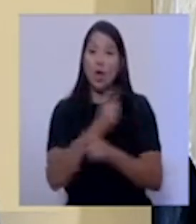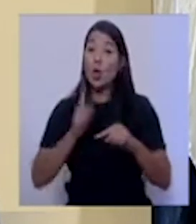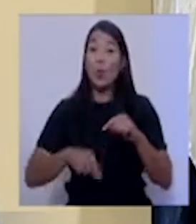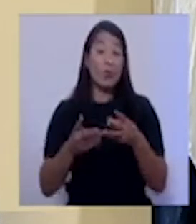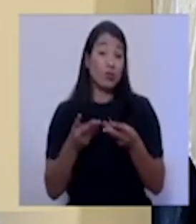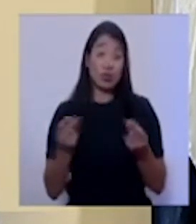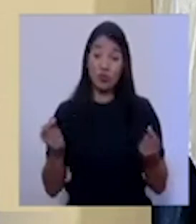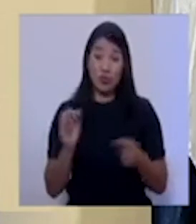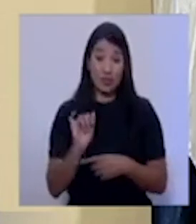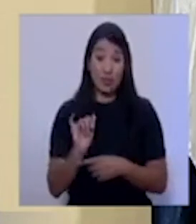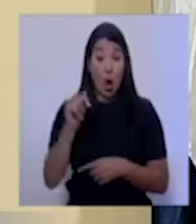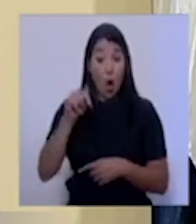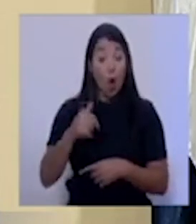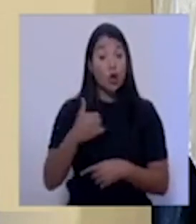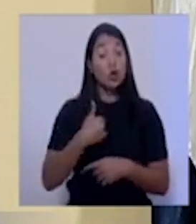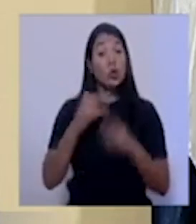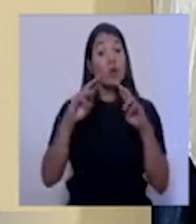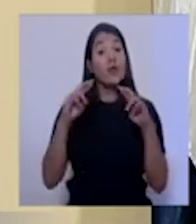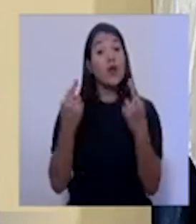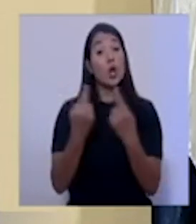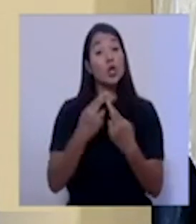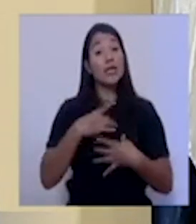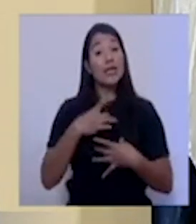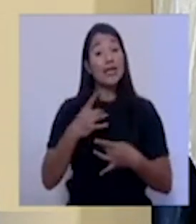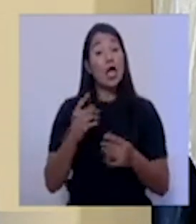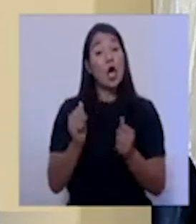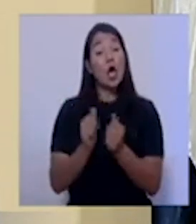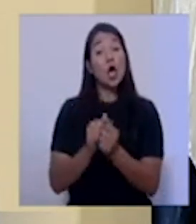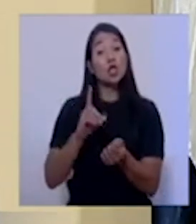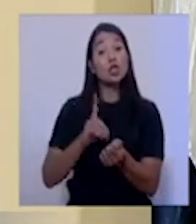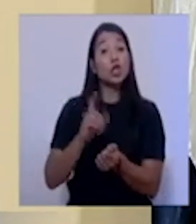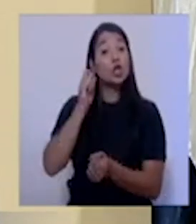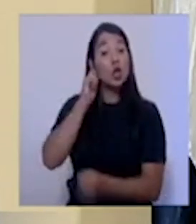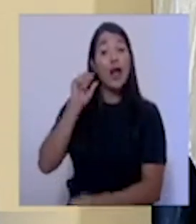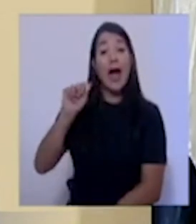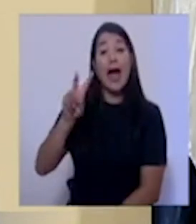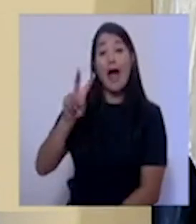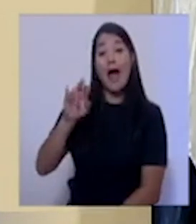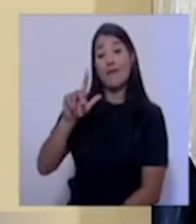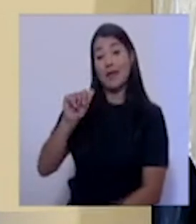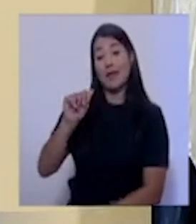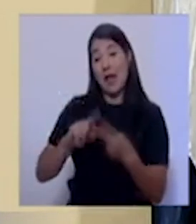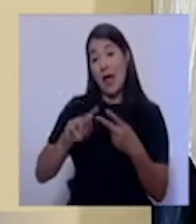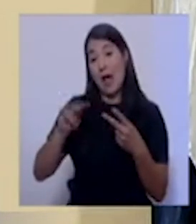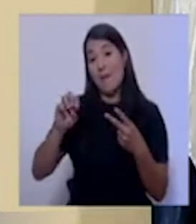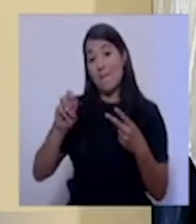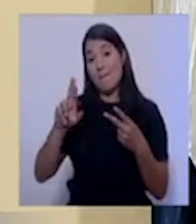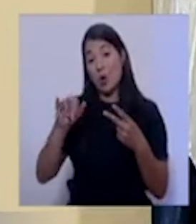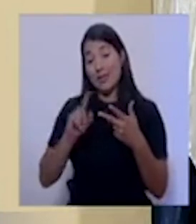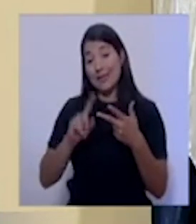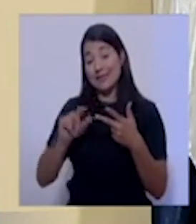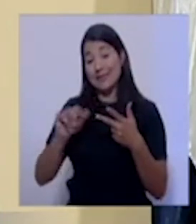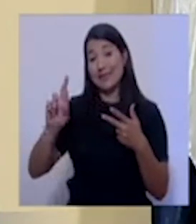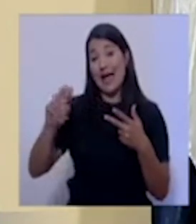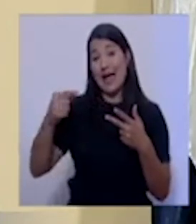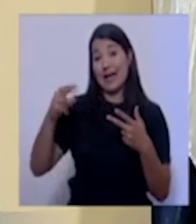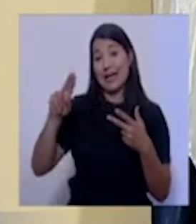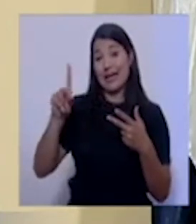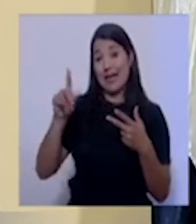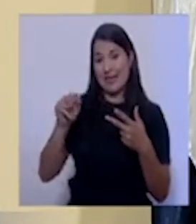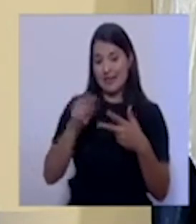Este, hoy yo tuve una reunión muy interesante con la doctora Moritz, con la doctora Ávila y con la doctora Olga Arguedas, del Hospital de Niños,